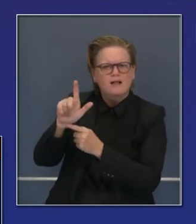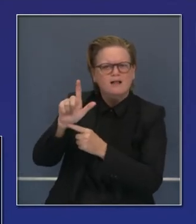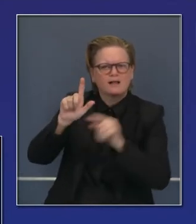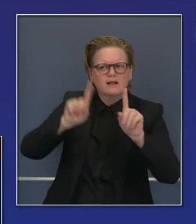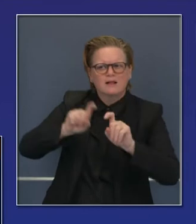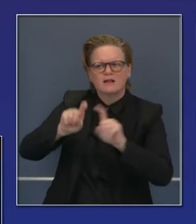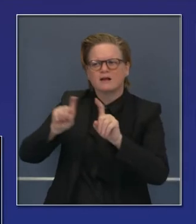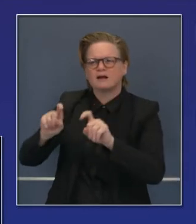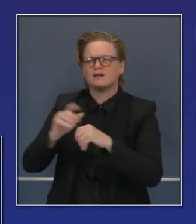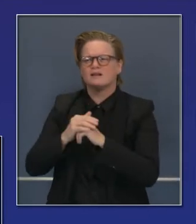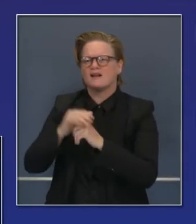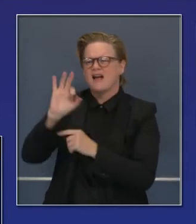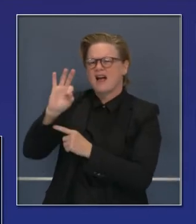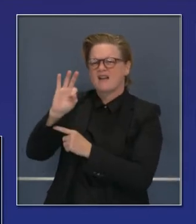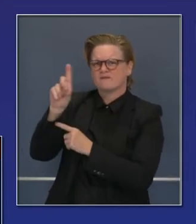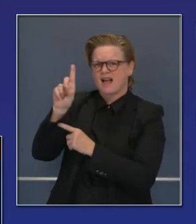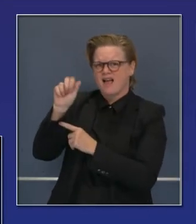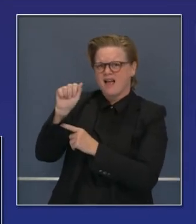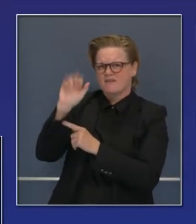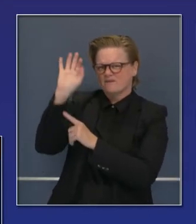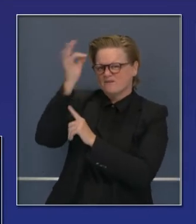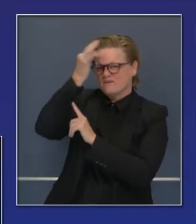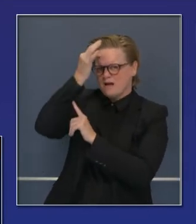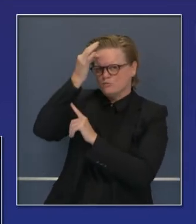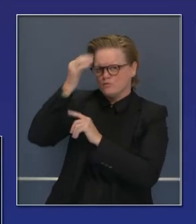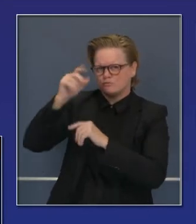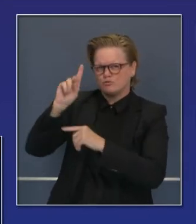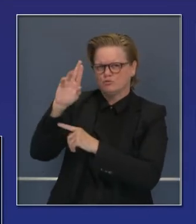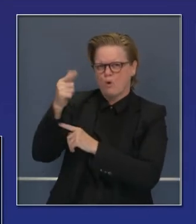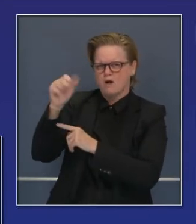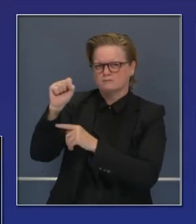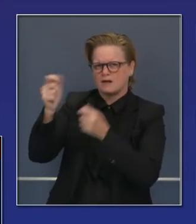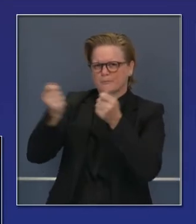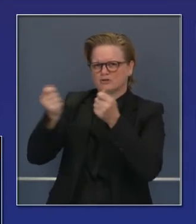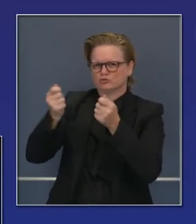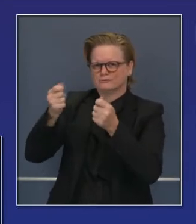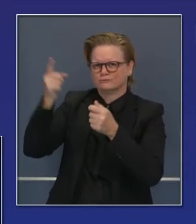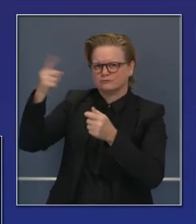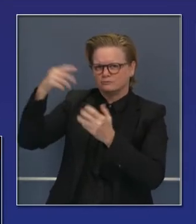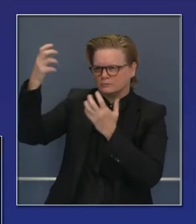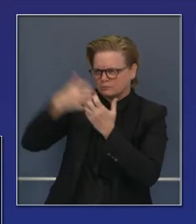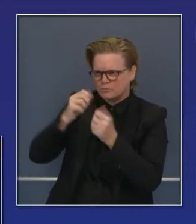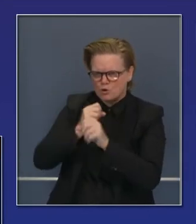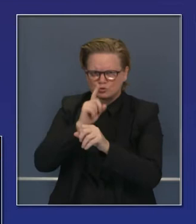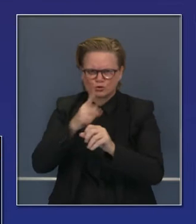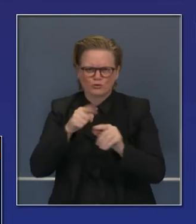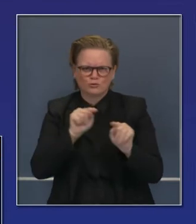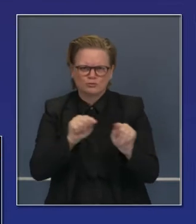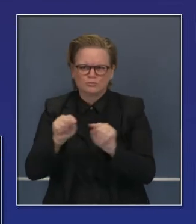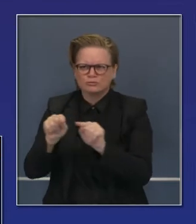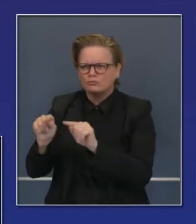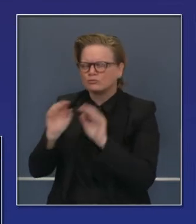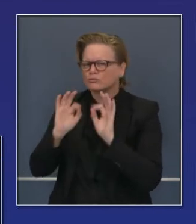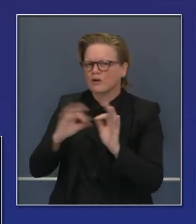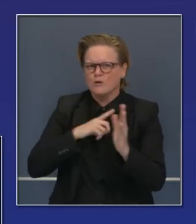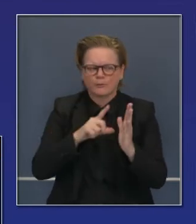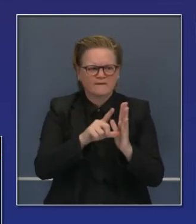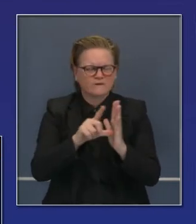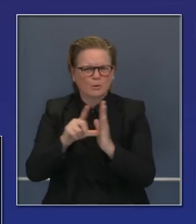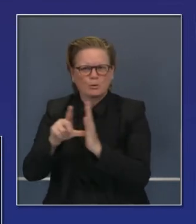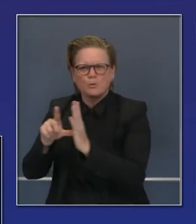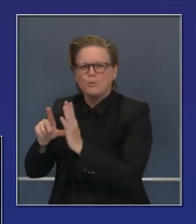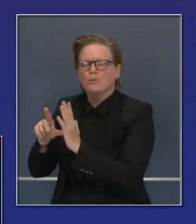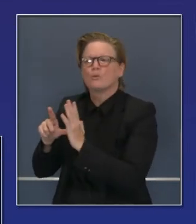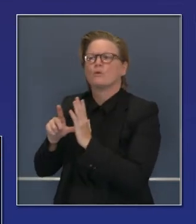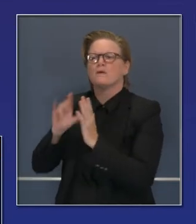administración de fármacos y alimentos. Y van a evaluar toda la información disponible cuando esté disponible para todas las